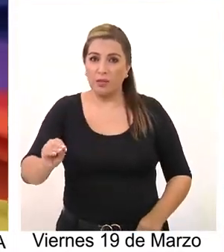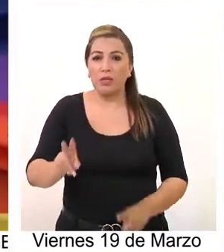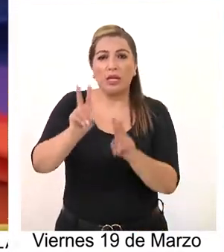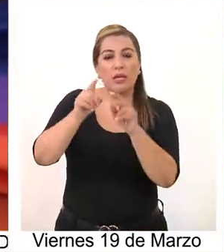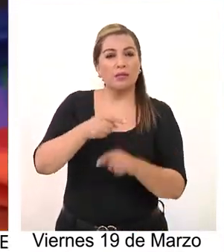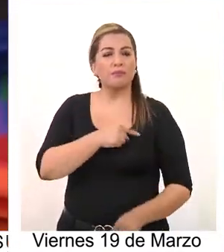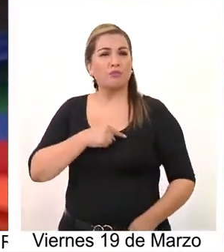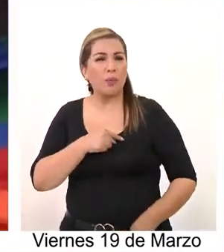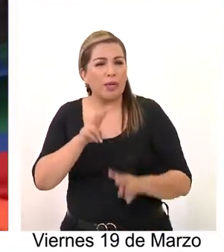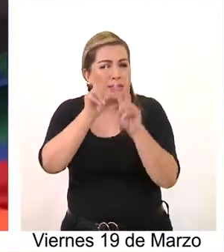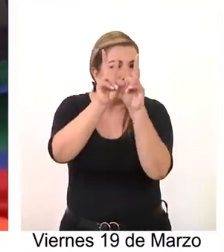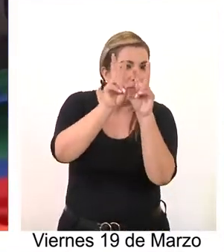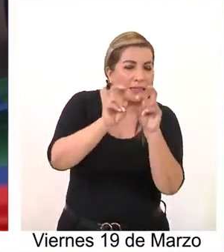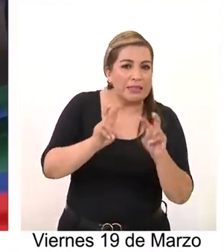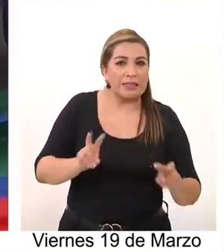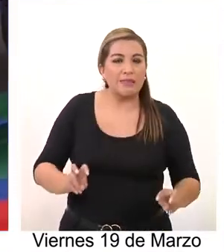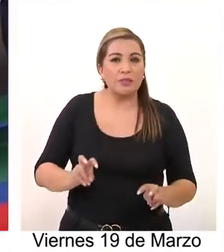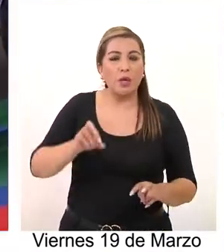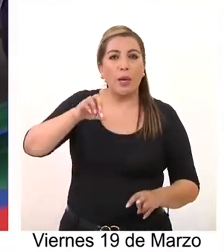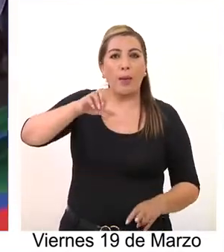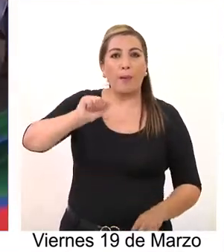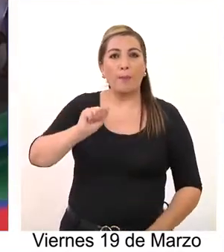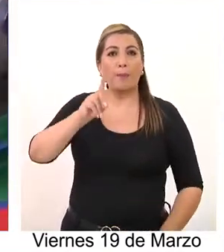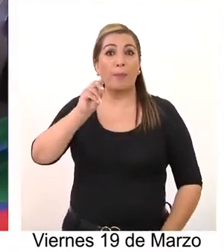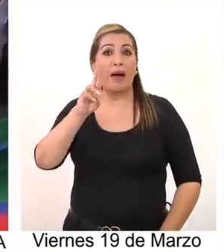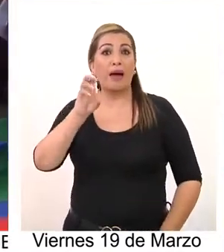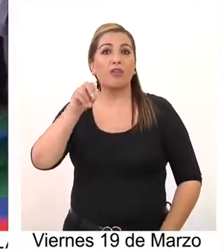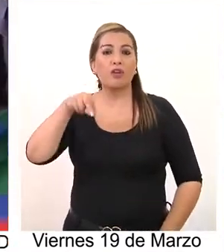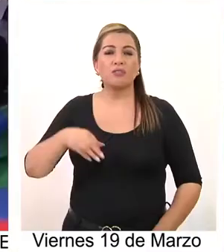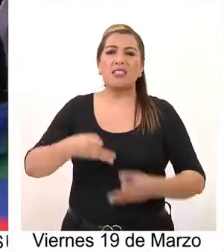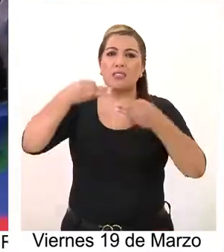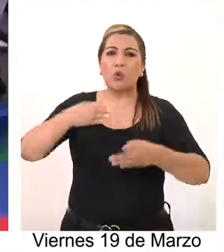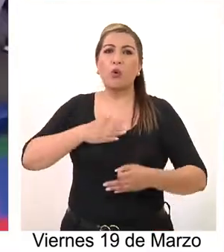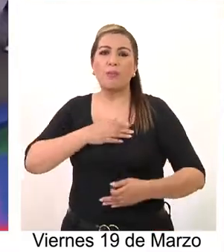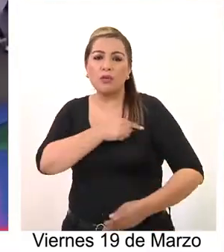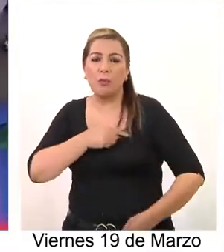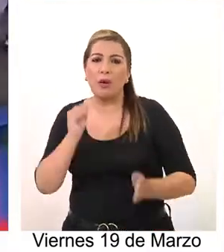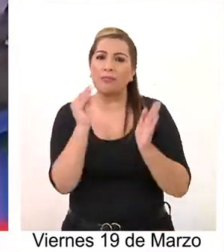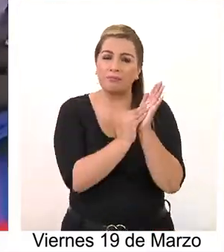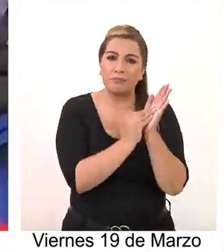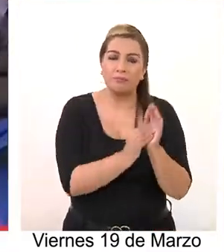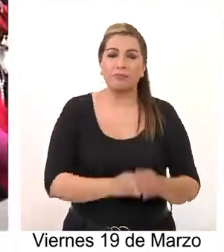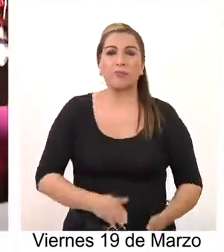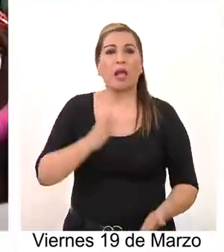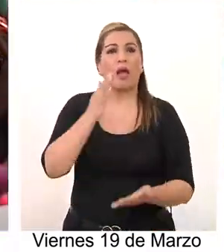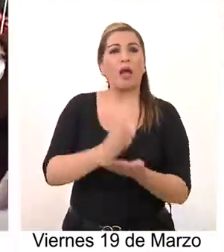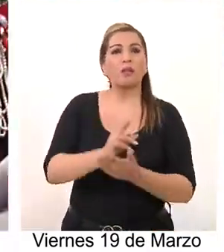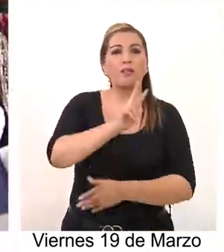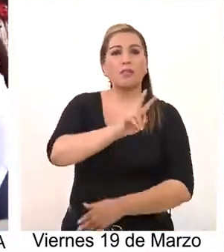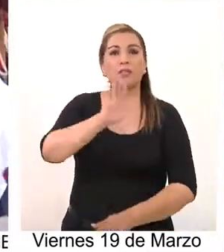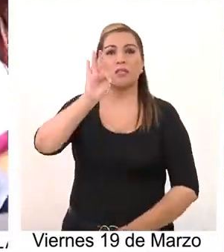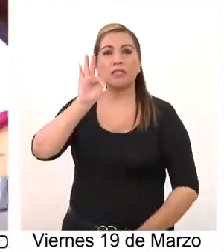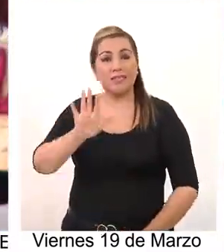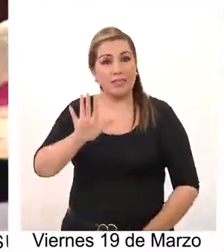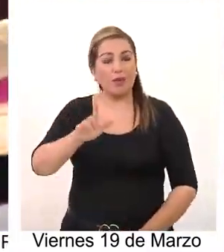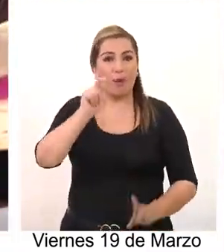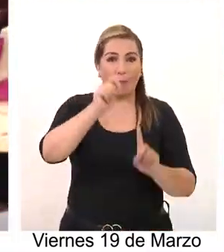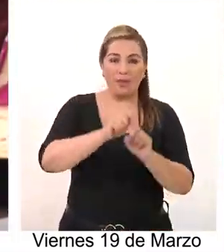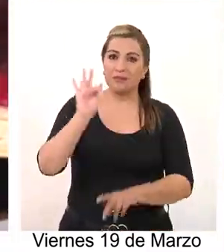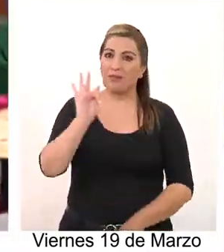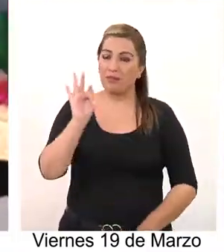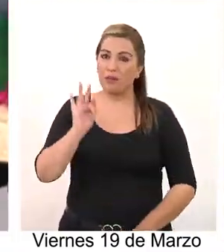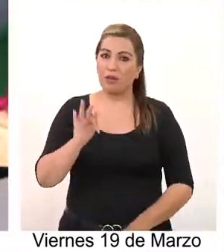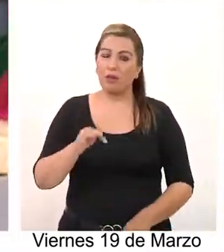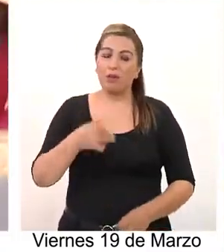llamado es a revisar el padrón electoral y tener seguridad de estar inscrito en él. Había plazo solo hasta el 25 de